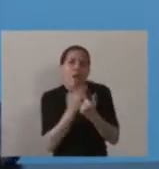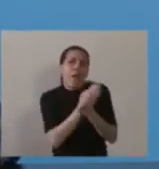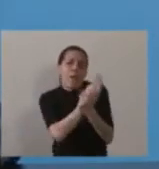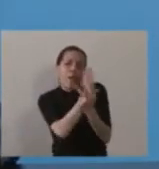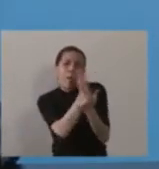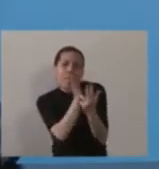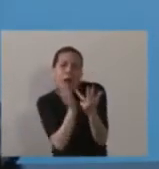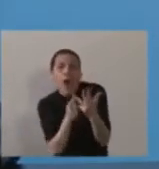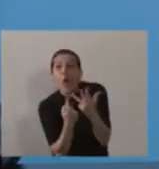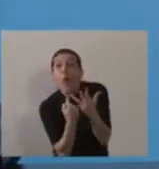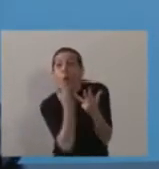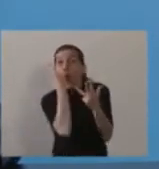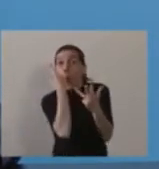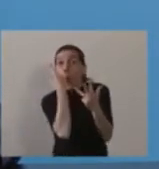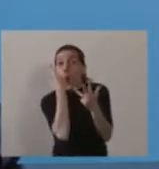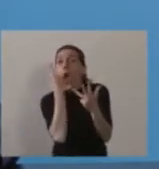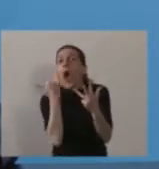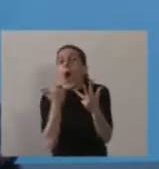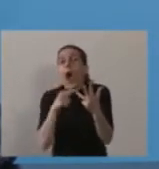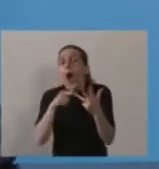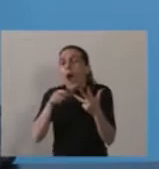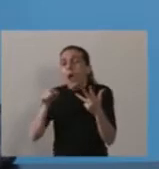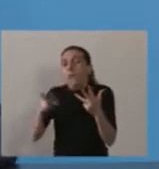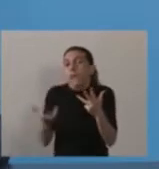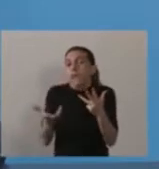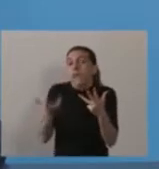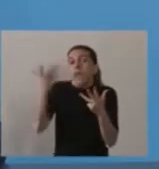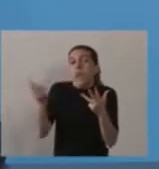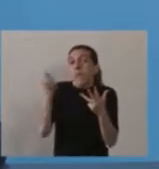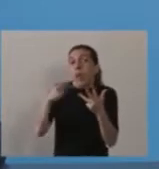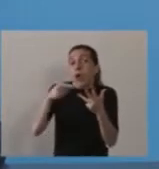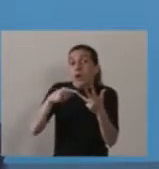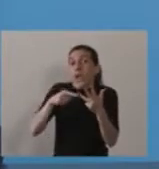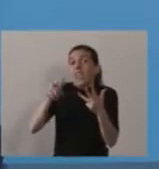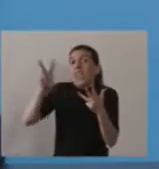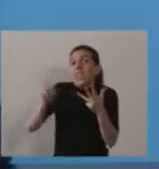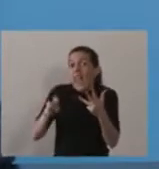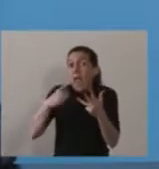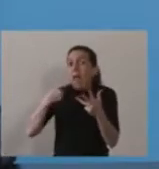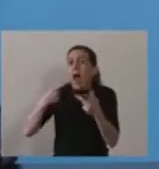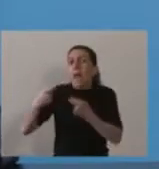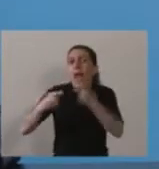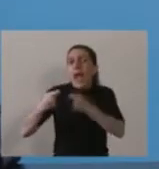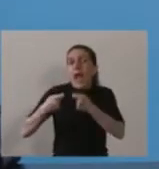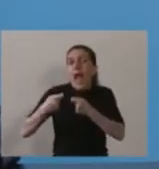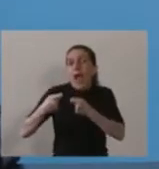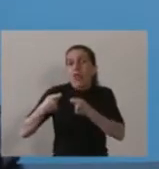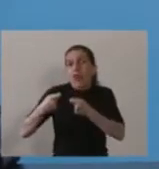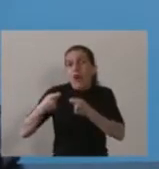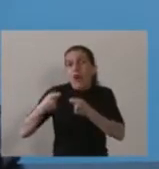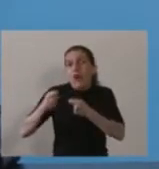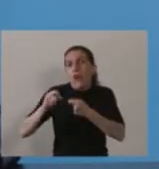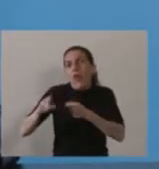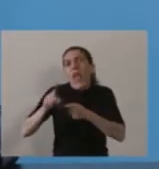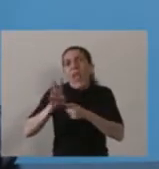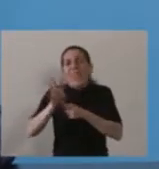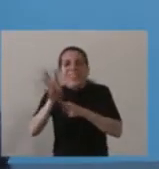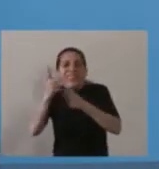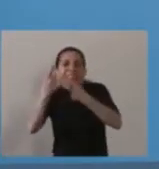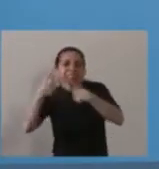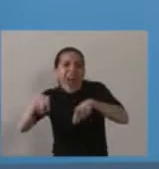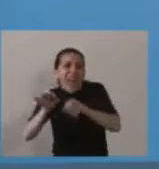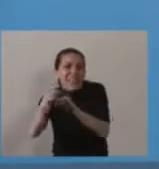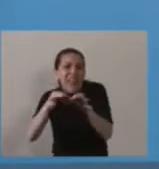tiene particular relevancia, que es el mercado de granos y de cereales,